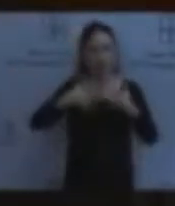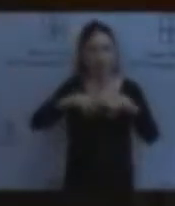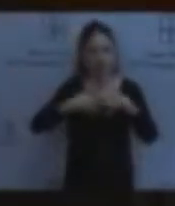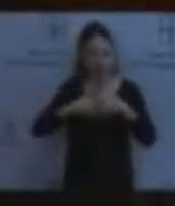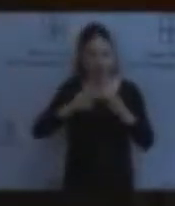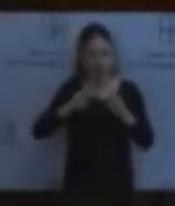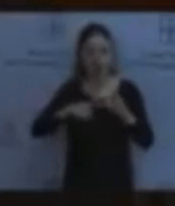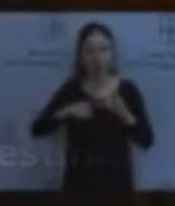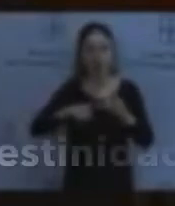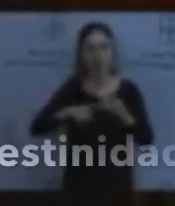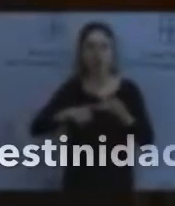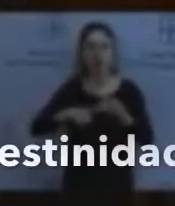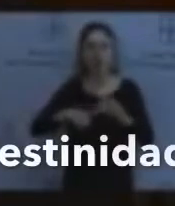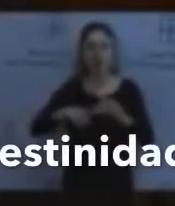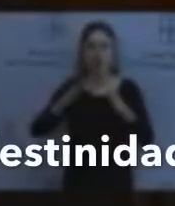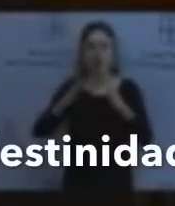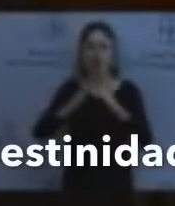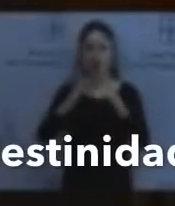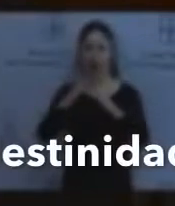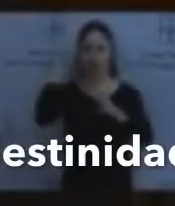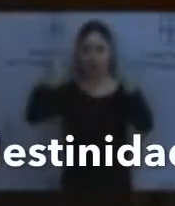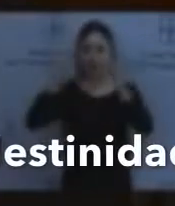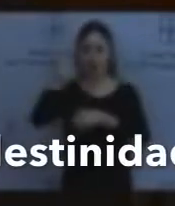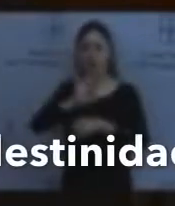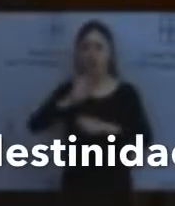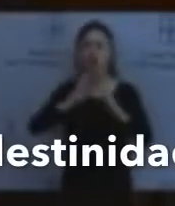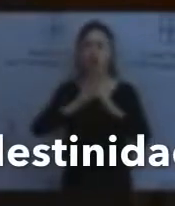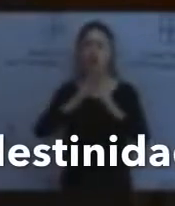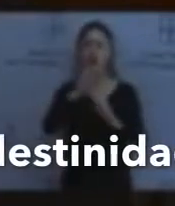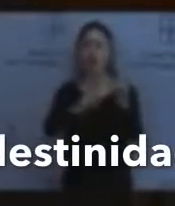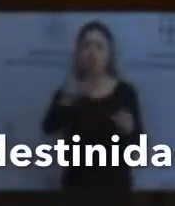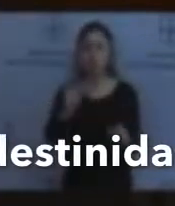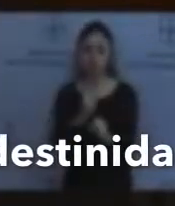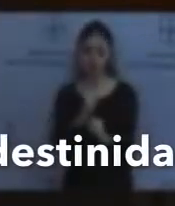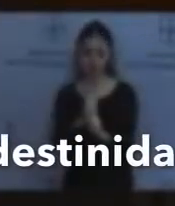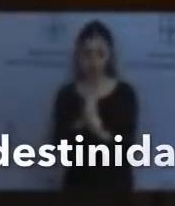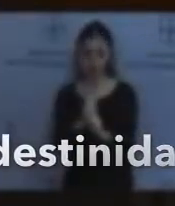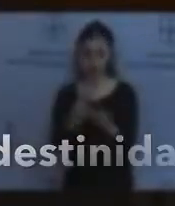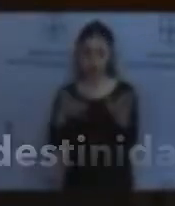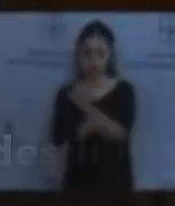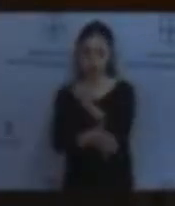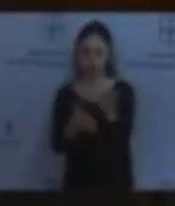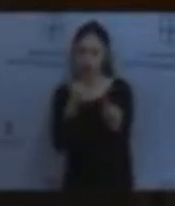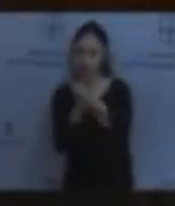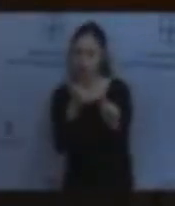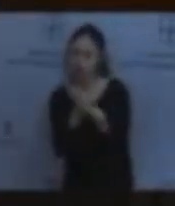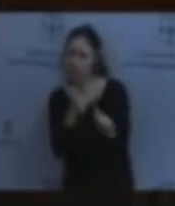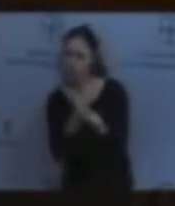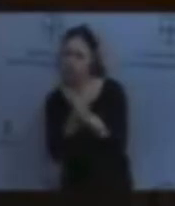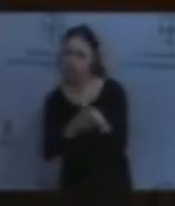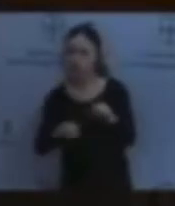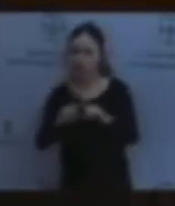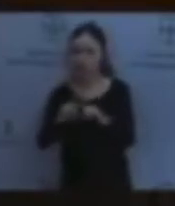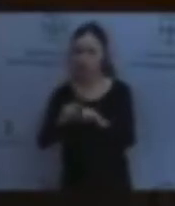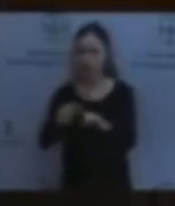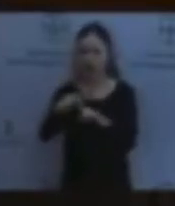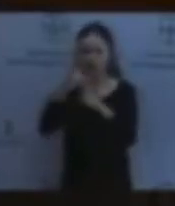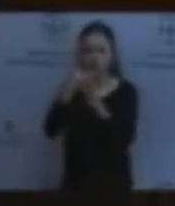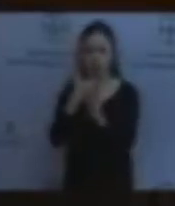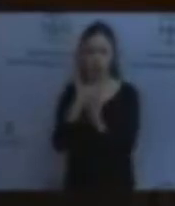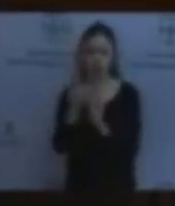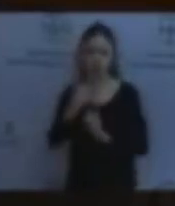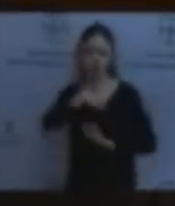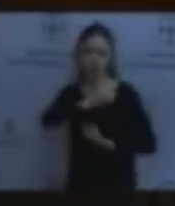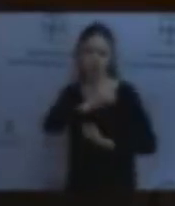sus propios miembros, obligados por la persecución de un régimen que los obligaba a estar en la clandestinidad. Vox es una